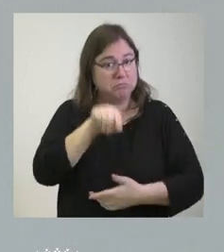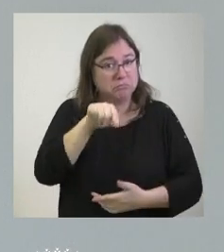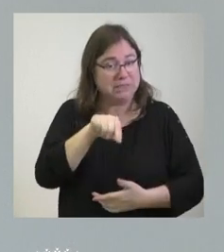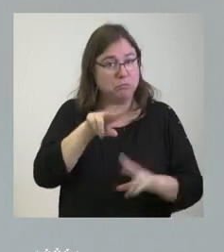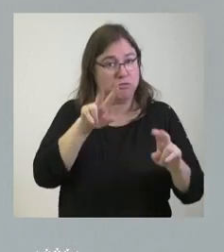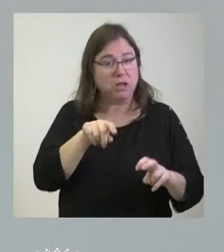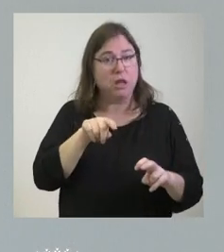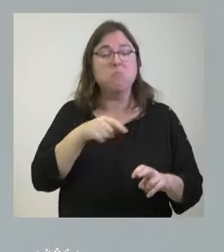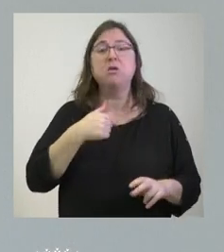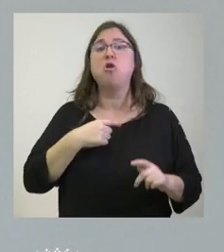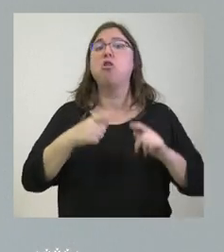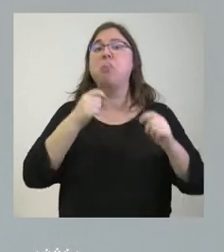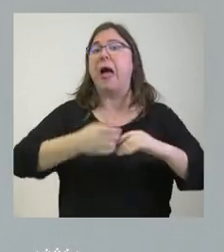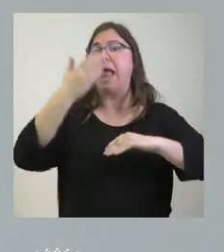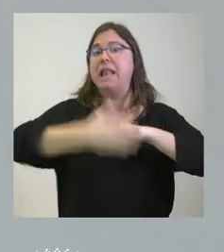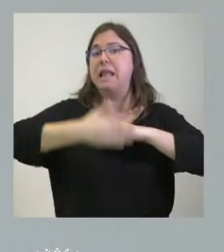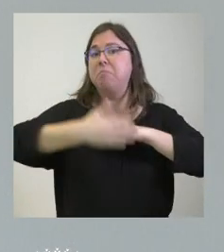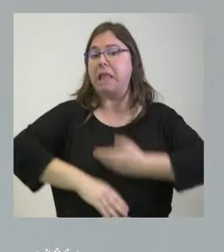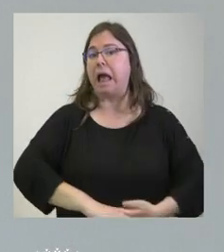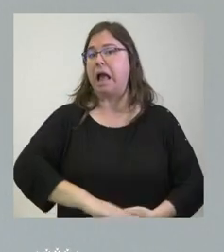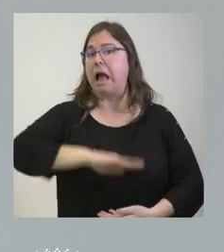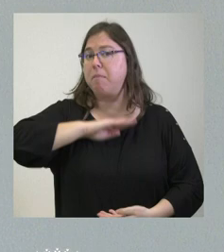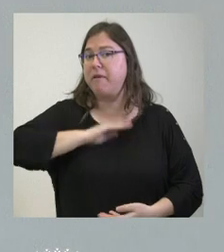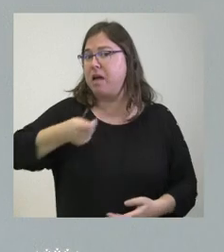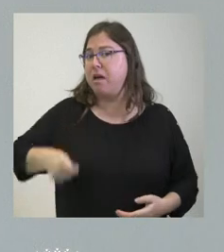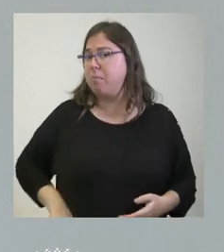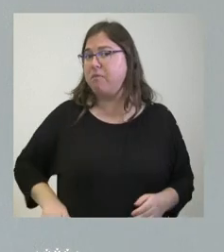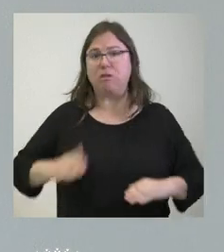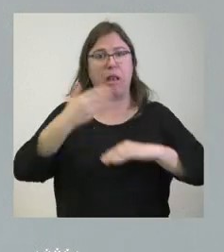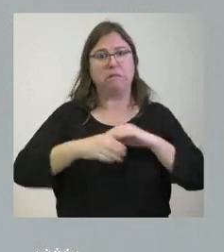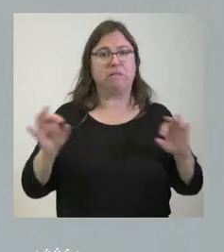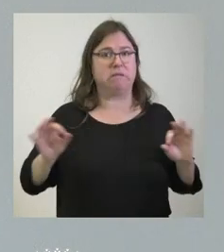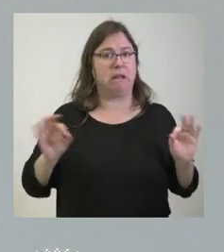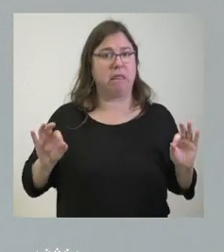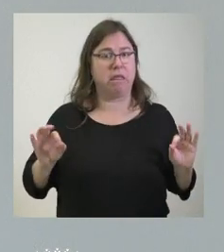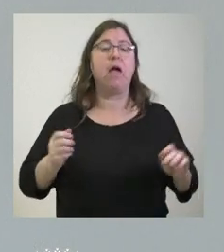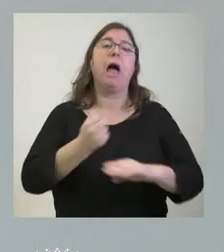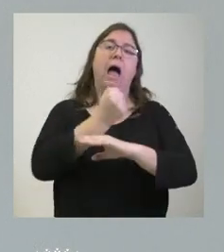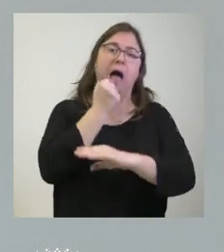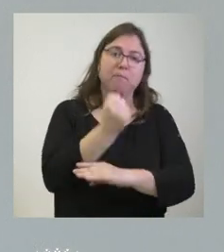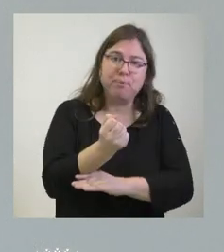que limite la capacidad de actuación profesional de los profesionales todo lo contrario vamos a apoyar a los profesionales